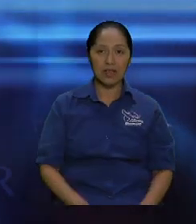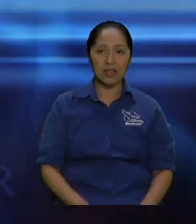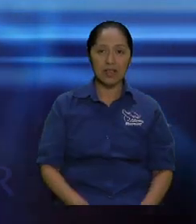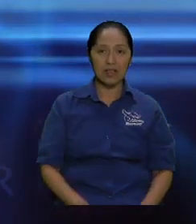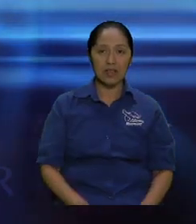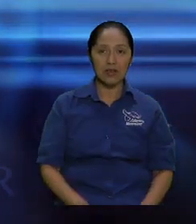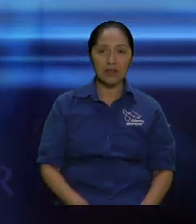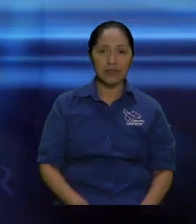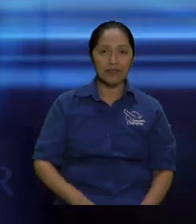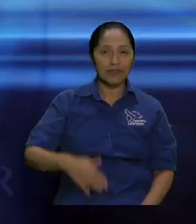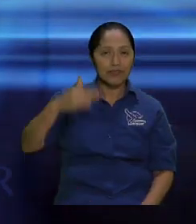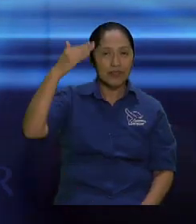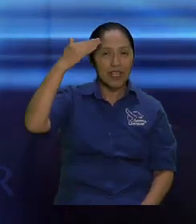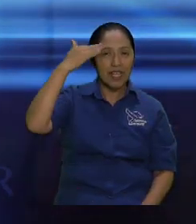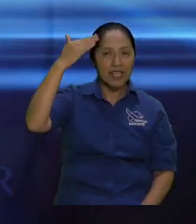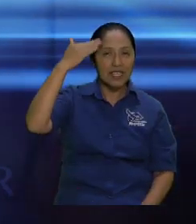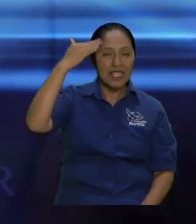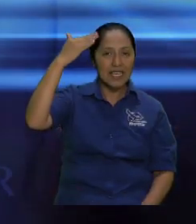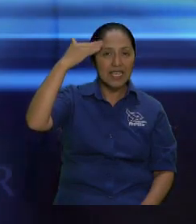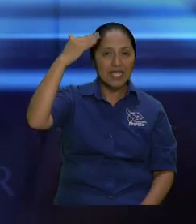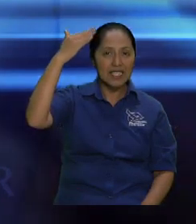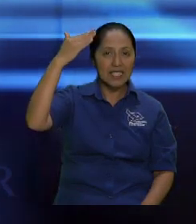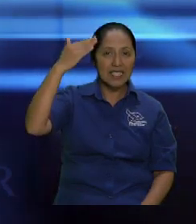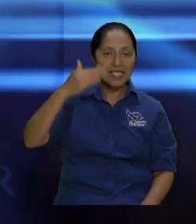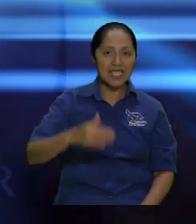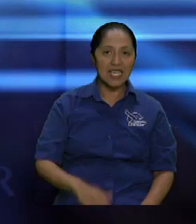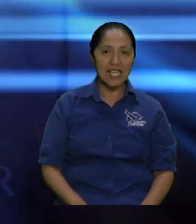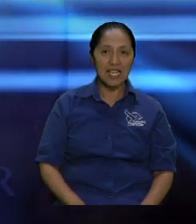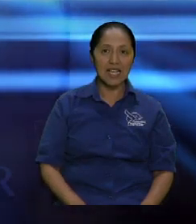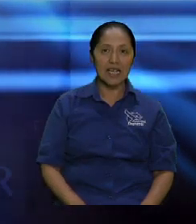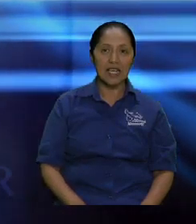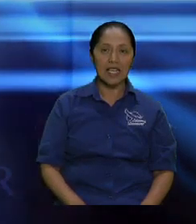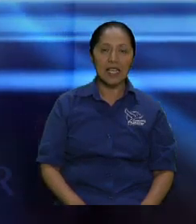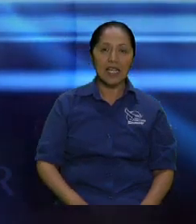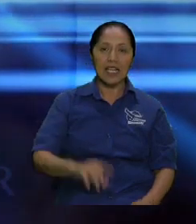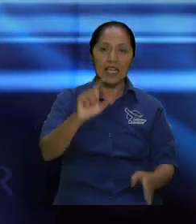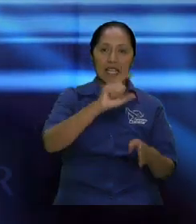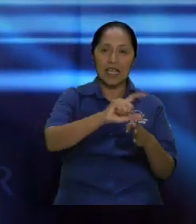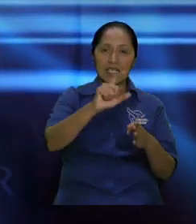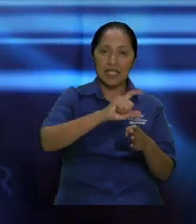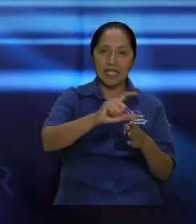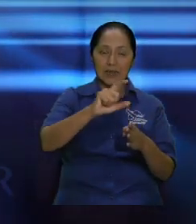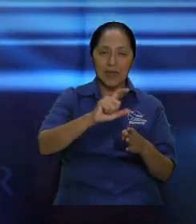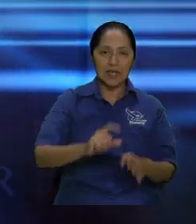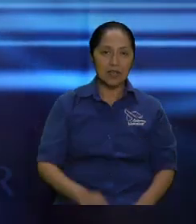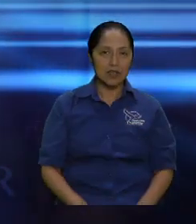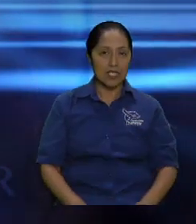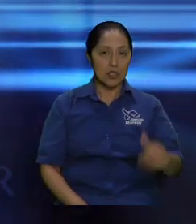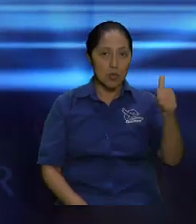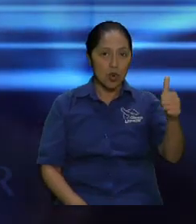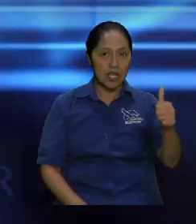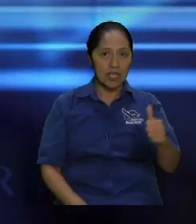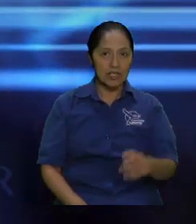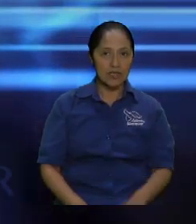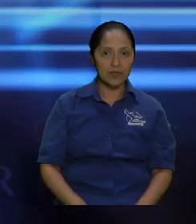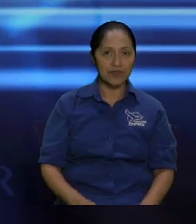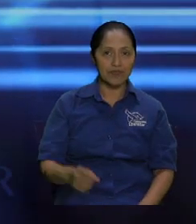hasta que sepa lo suficiente para desechar lo malo y escoger lo bueno eso ya le da otro crecimiento